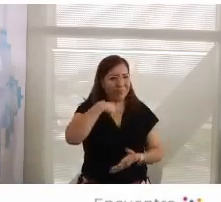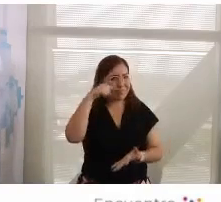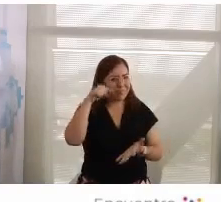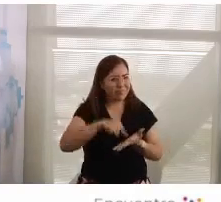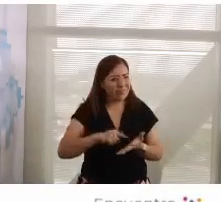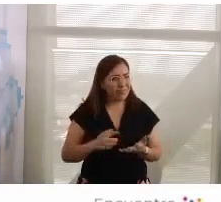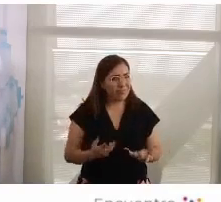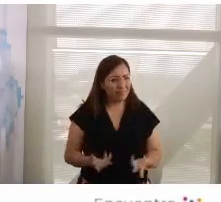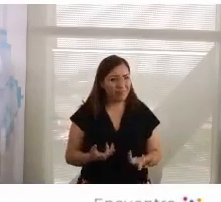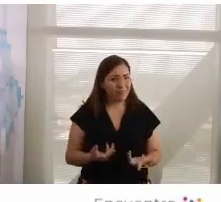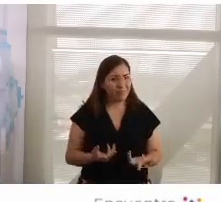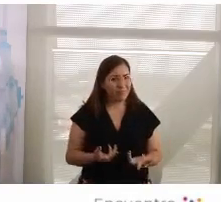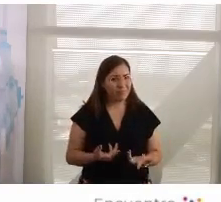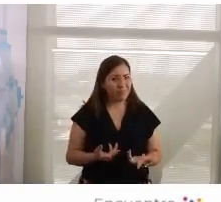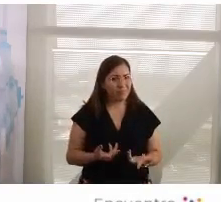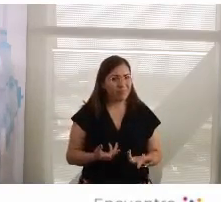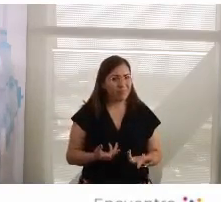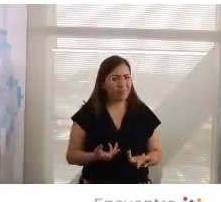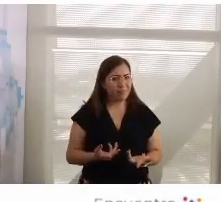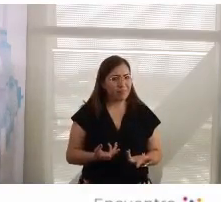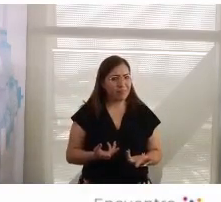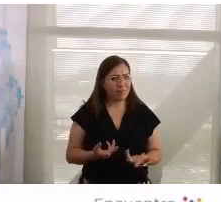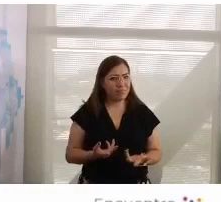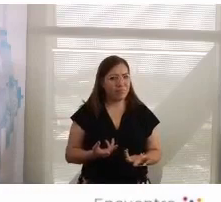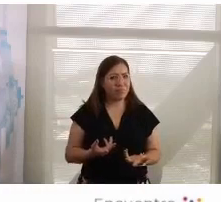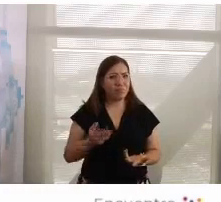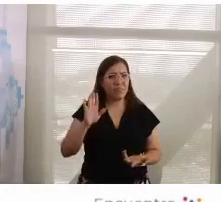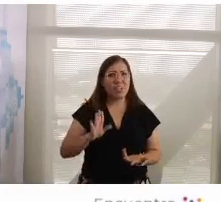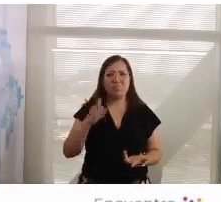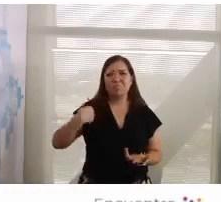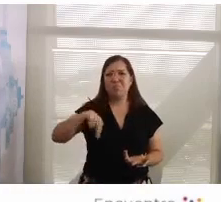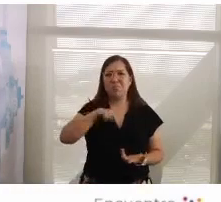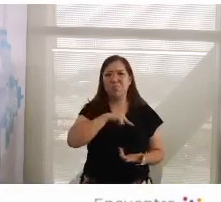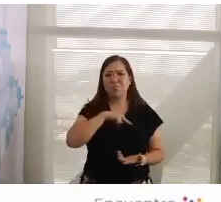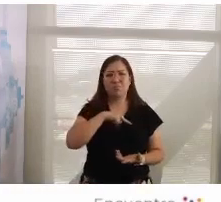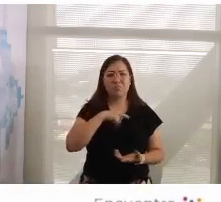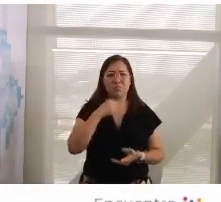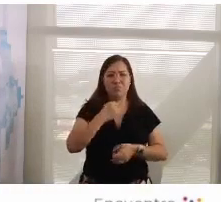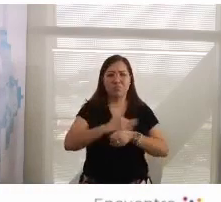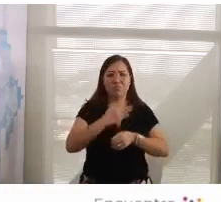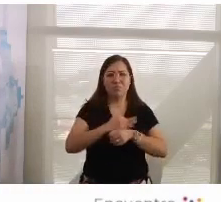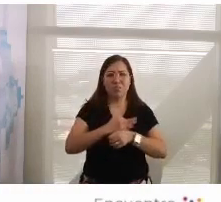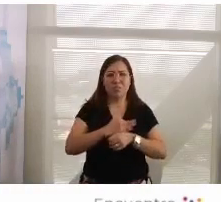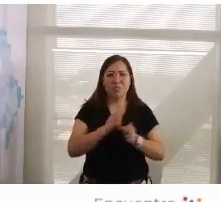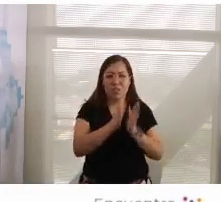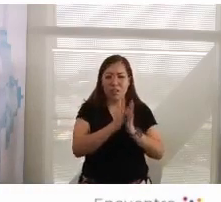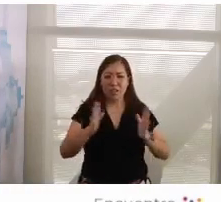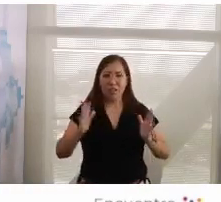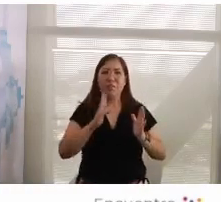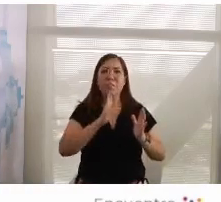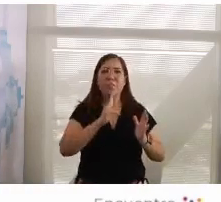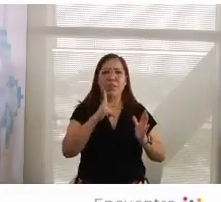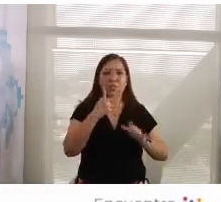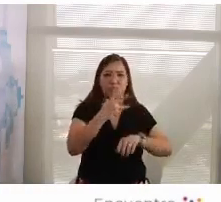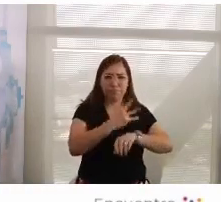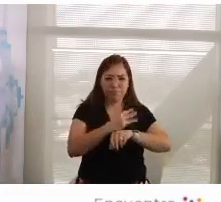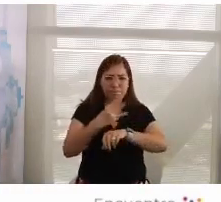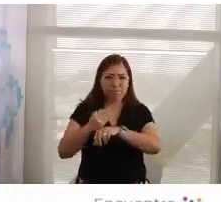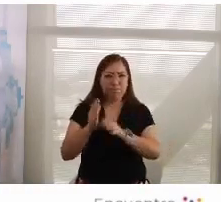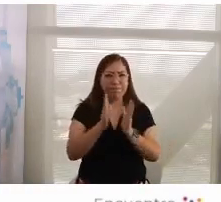que nosotros estamos viviendo un periodo de restauração, de